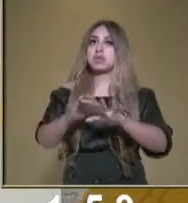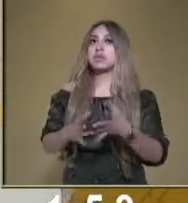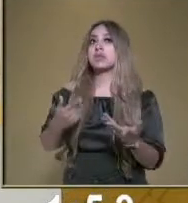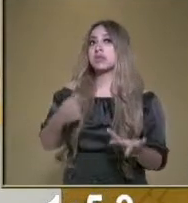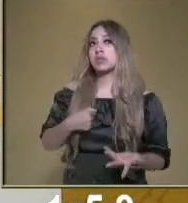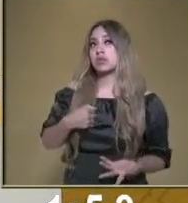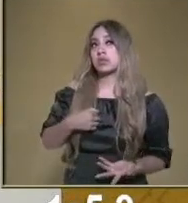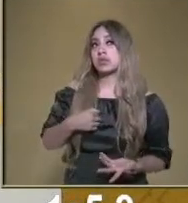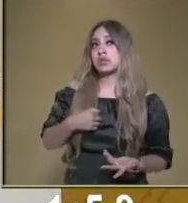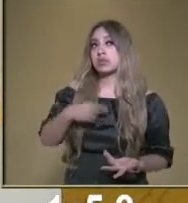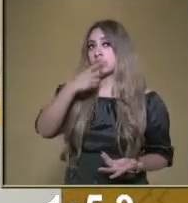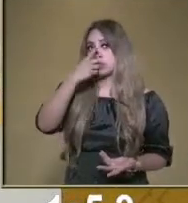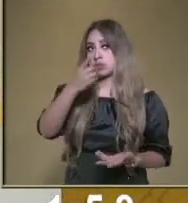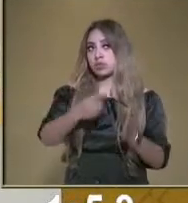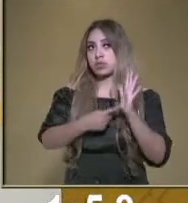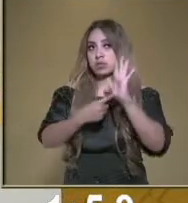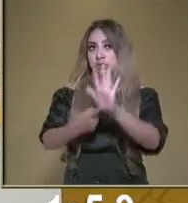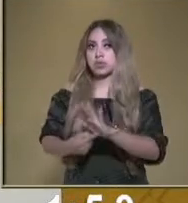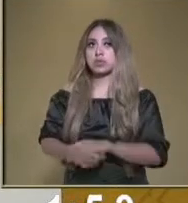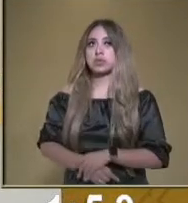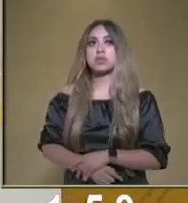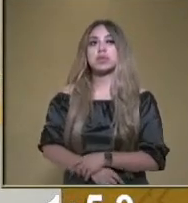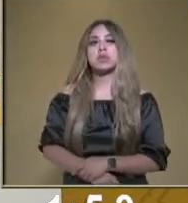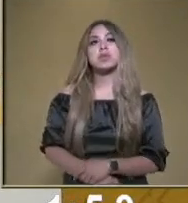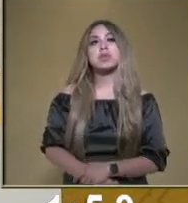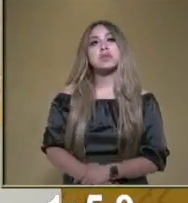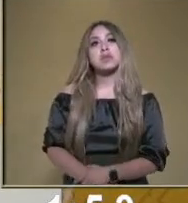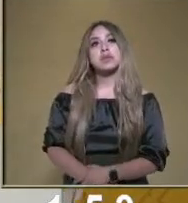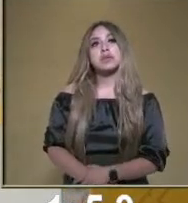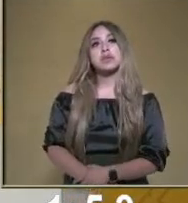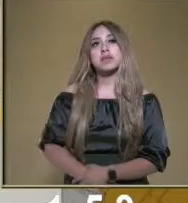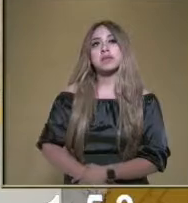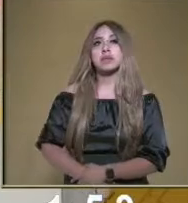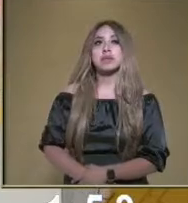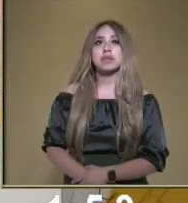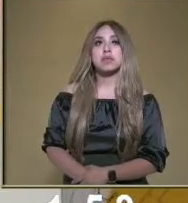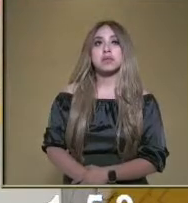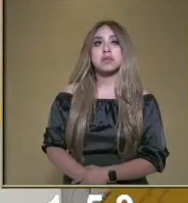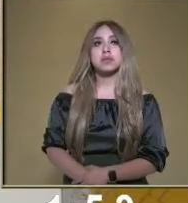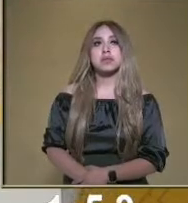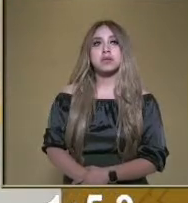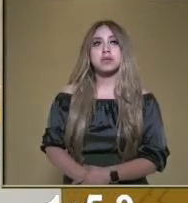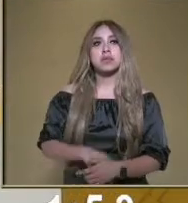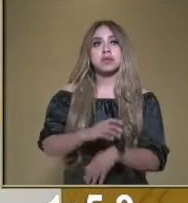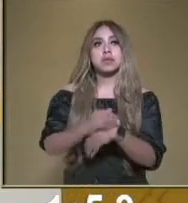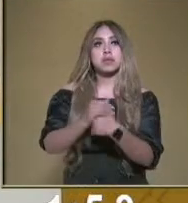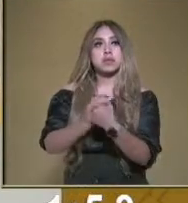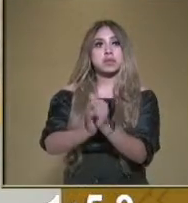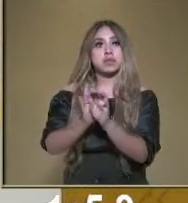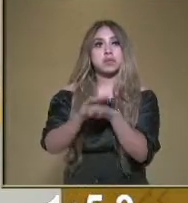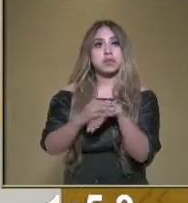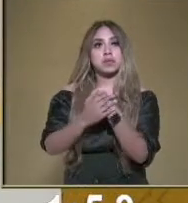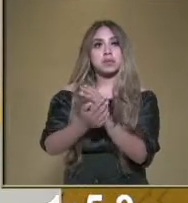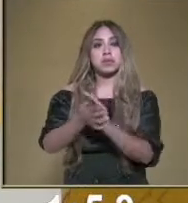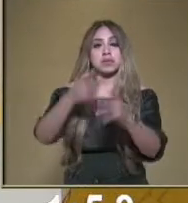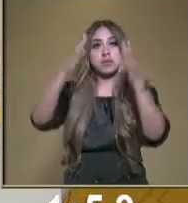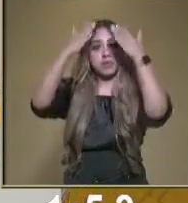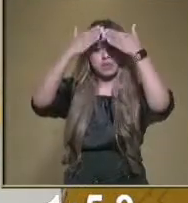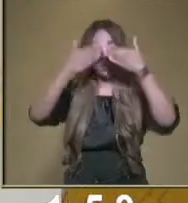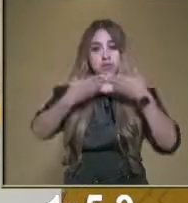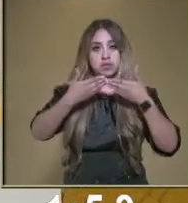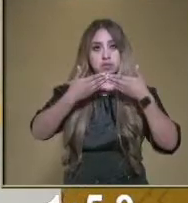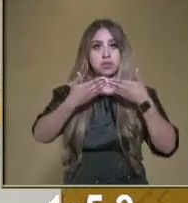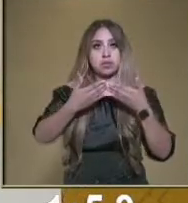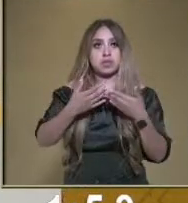te voy a dar tantito. Sí, porque ahorita estuve. Para que nos apliquemos el gel y traemos nuestra careta. Y ahorita,